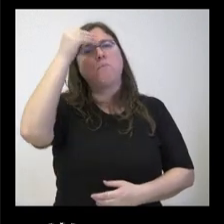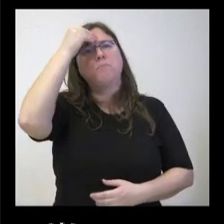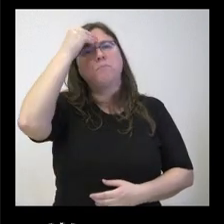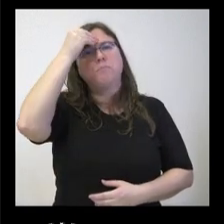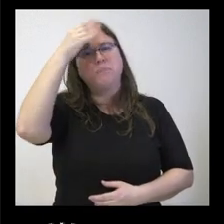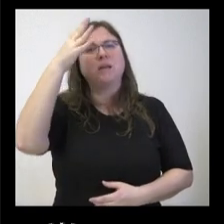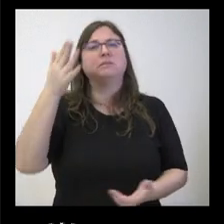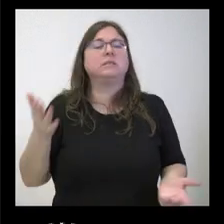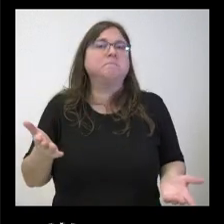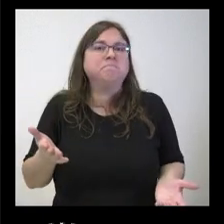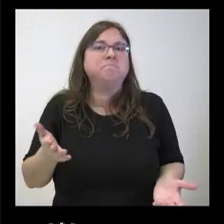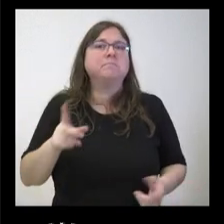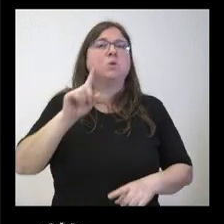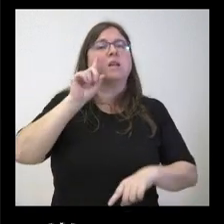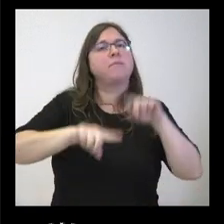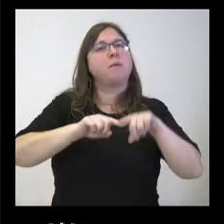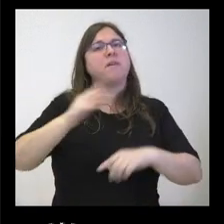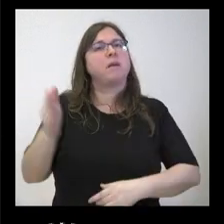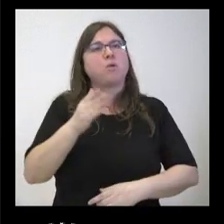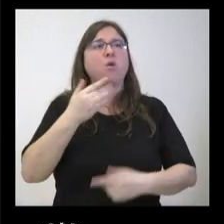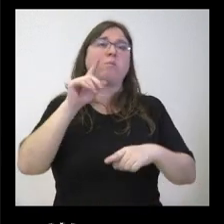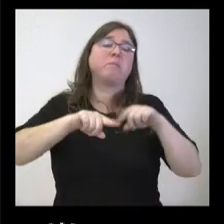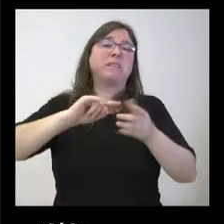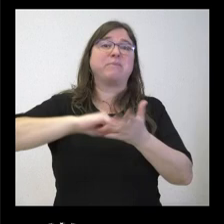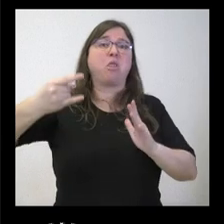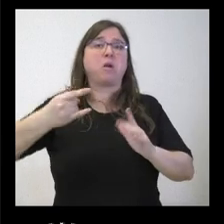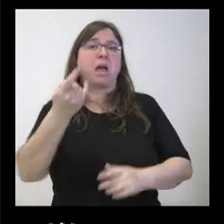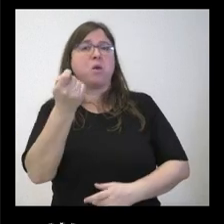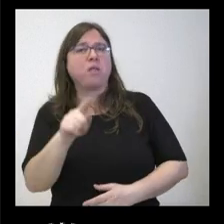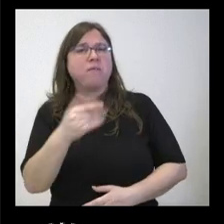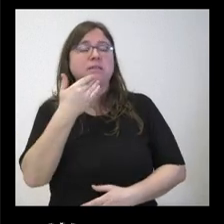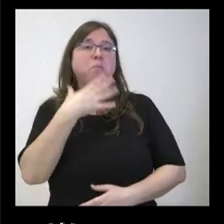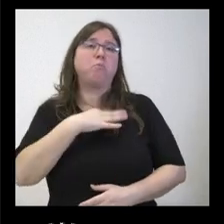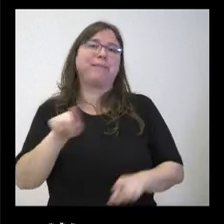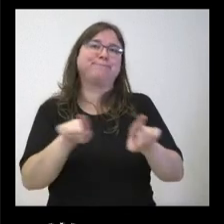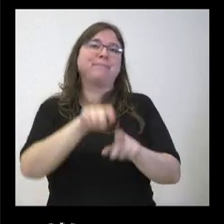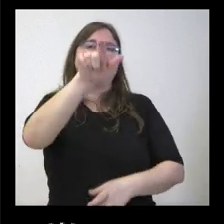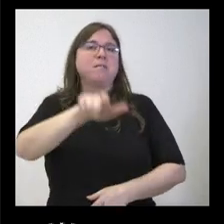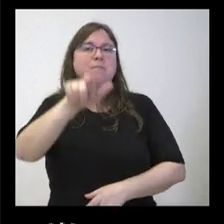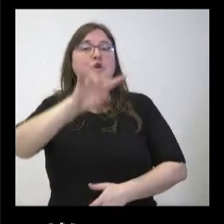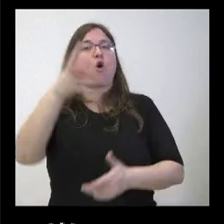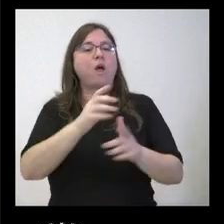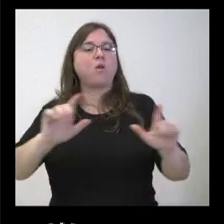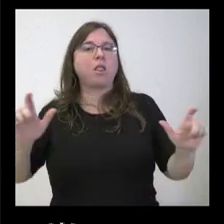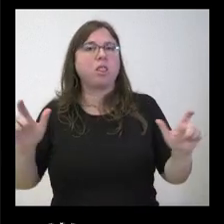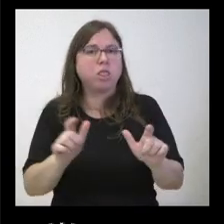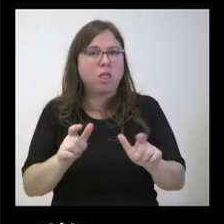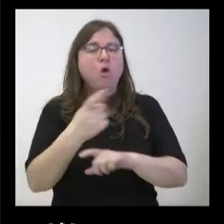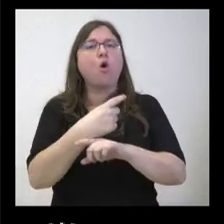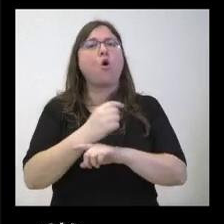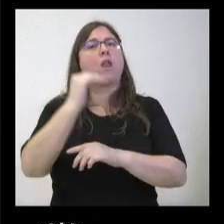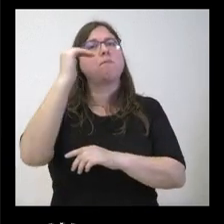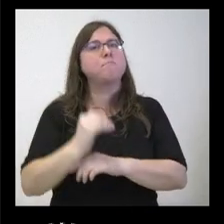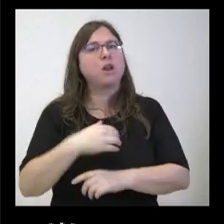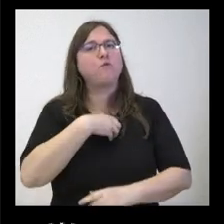no sé si gracias a la productividad o a las nuevas tecnologías pues se puede reducir los horarios o las horas de trabajo de los